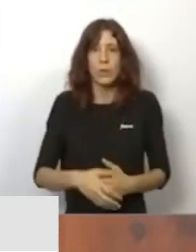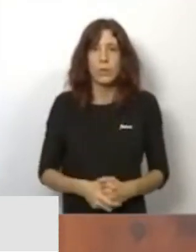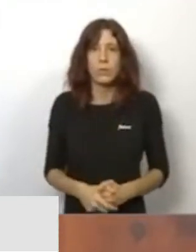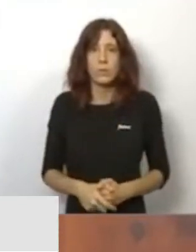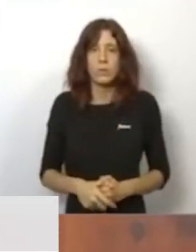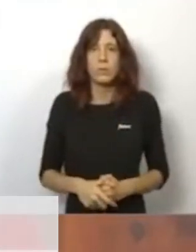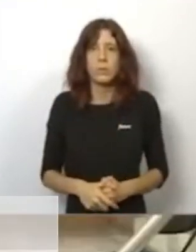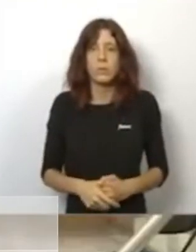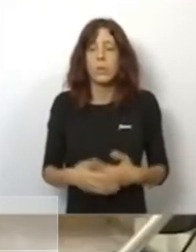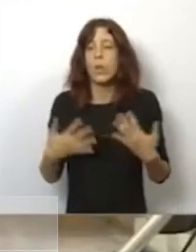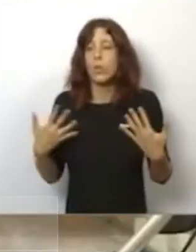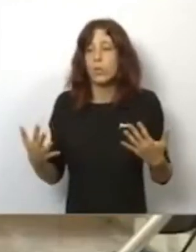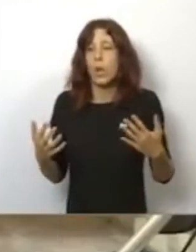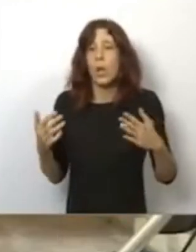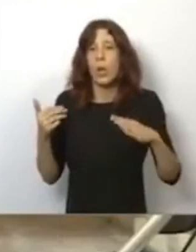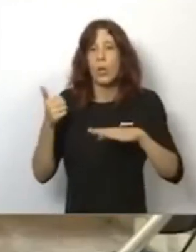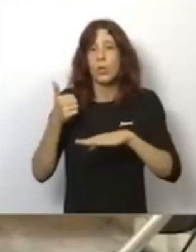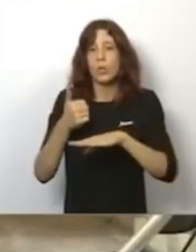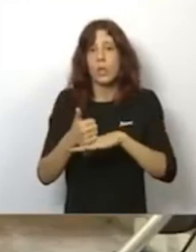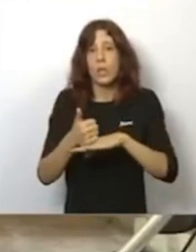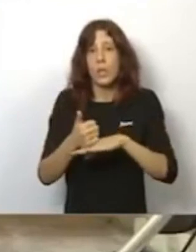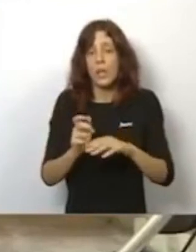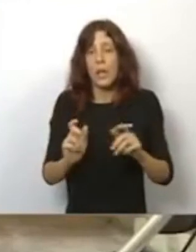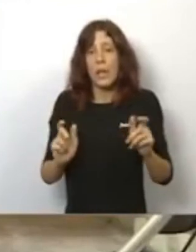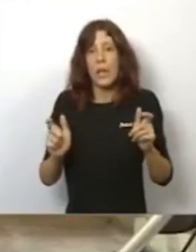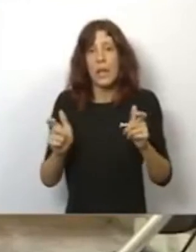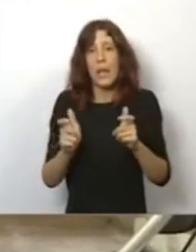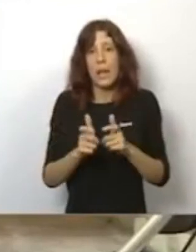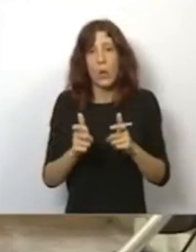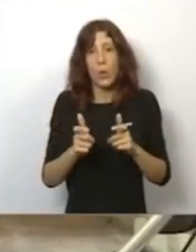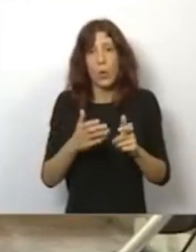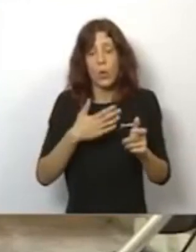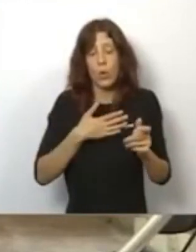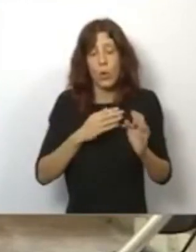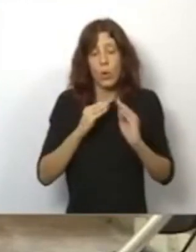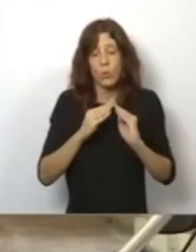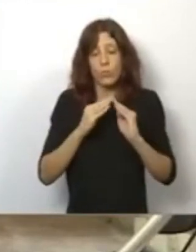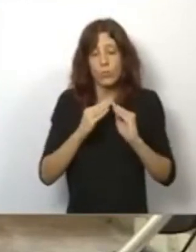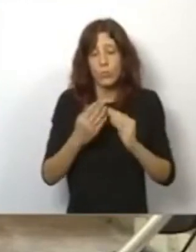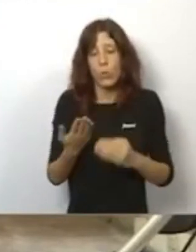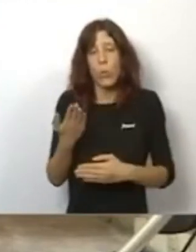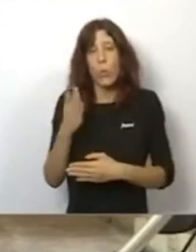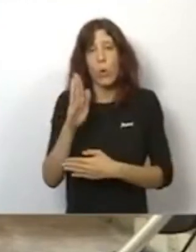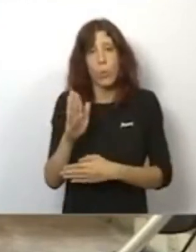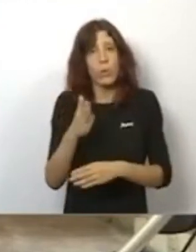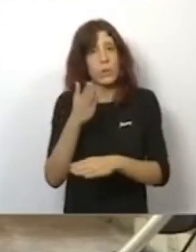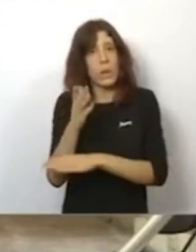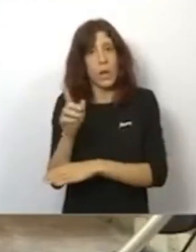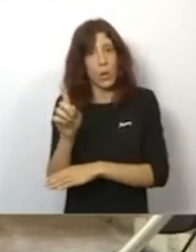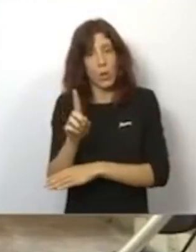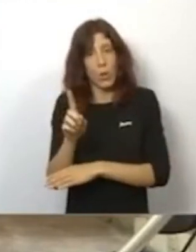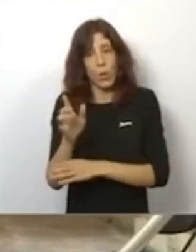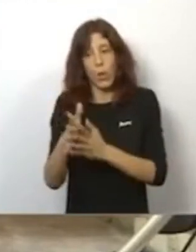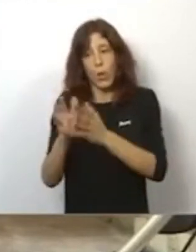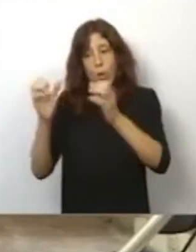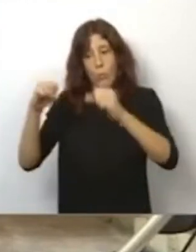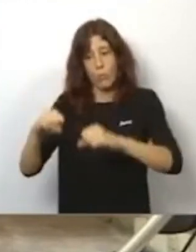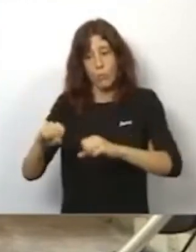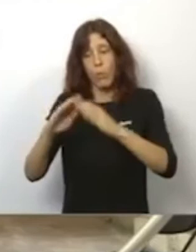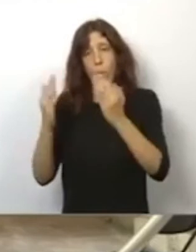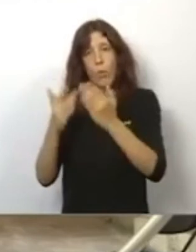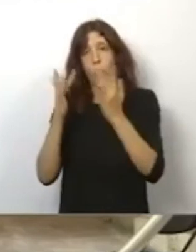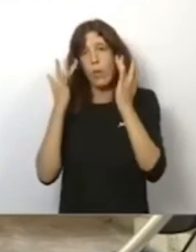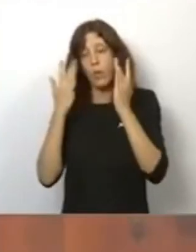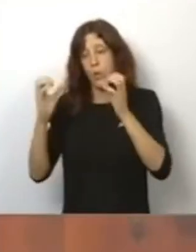decir, ¿la Consellería no irá a esa reunión con una propuesta de cierres encima de la mesa, sino que lo pactará con el mundo fallero? No.